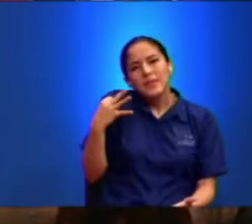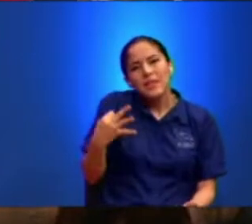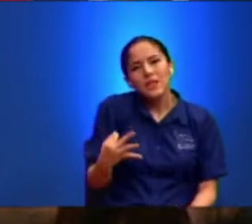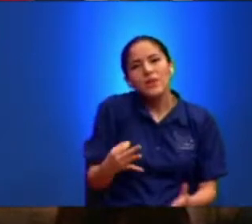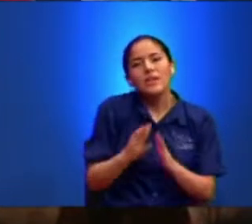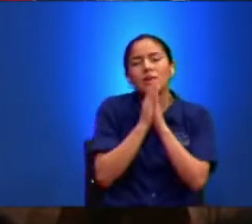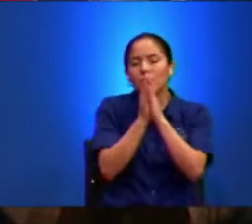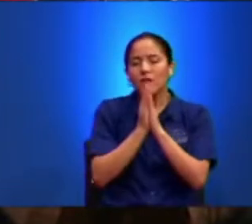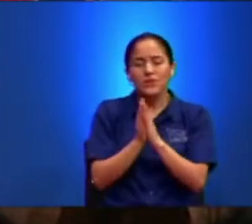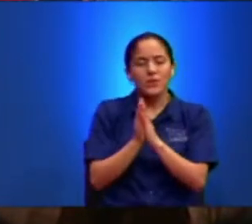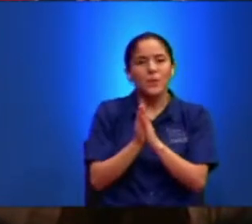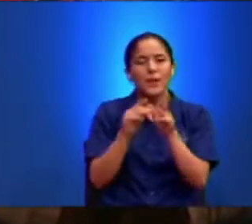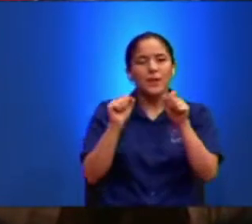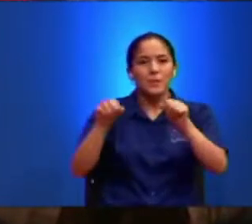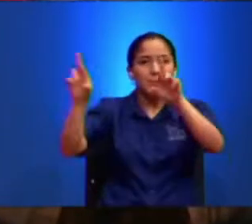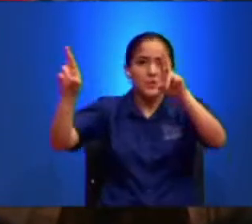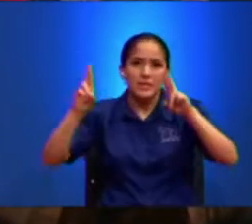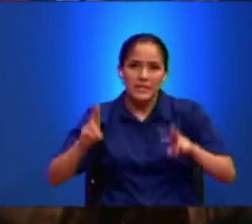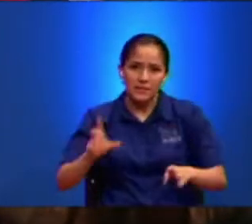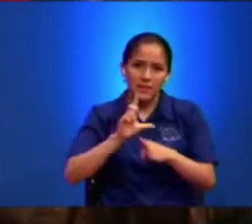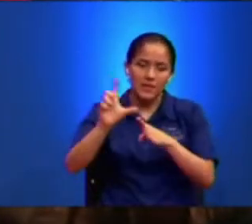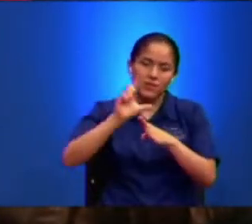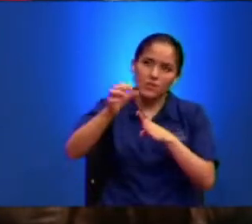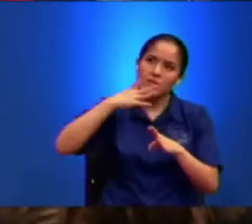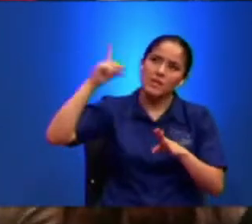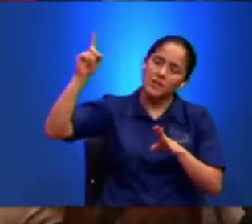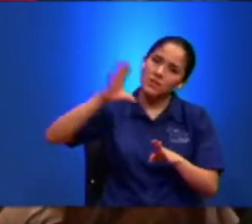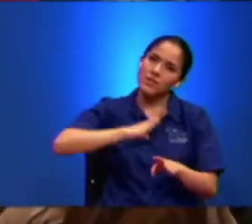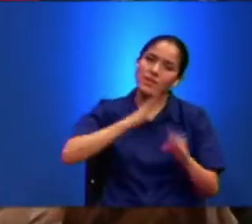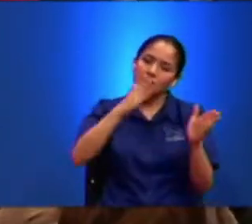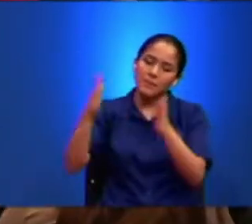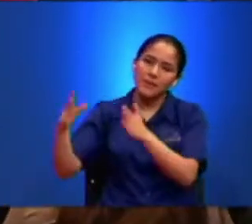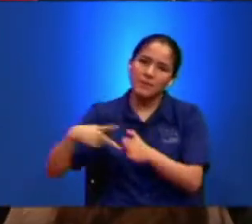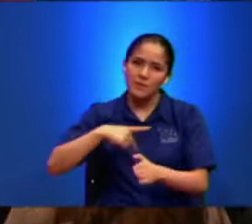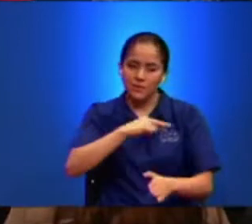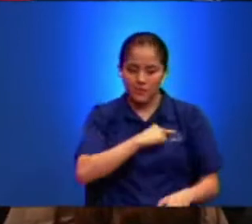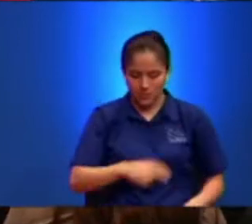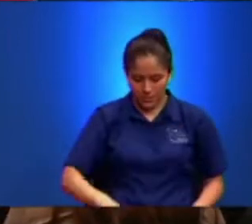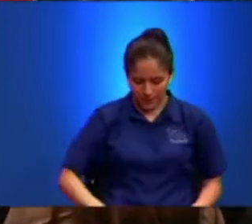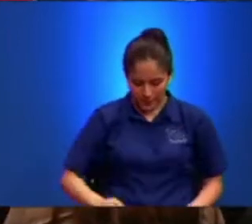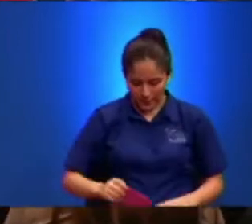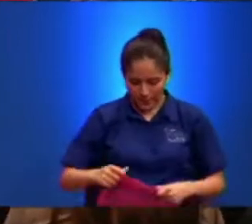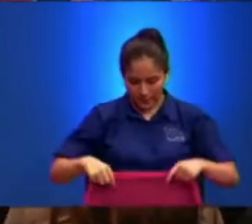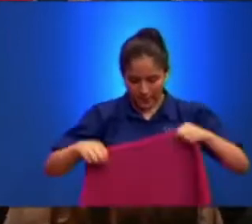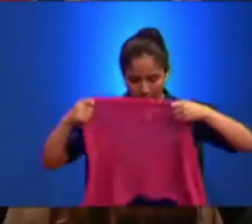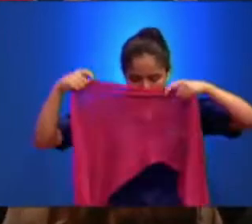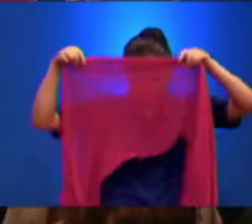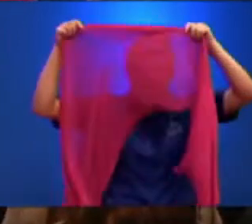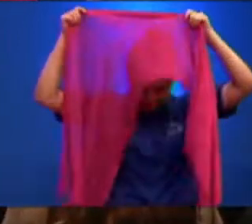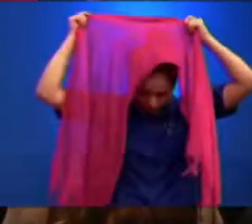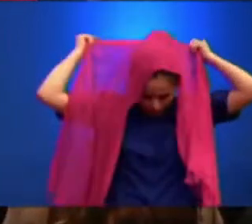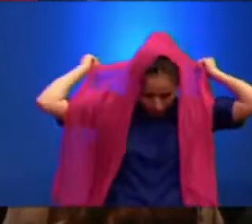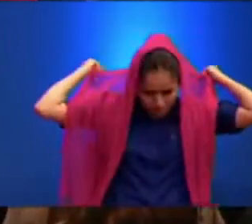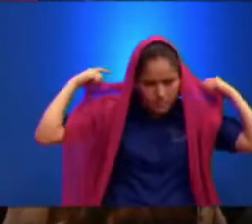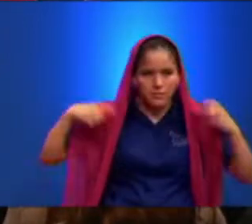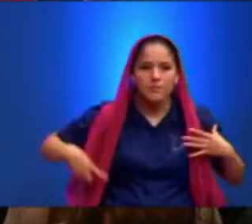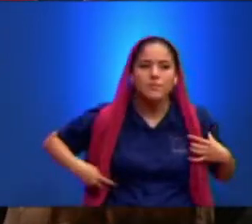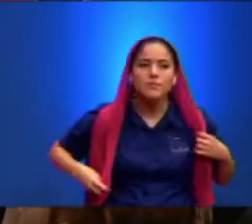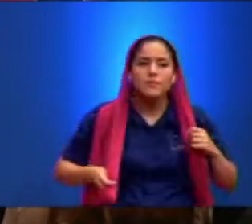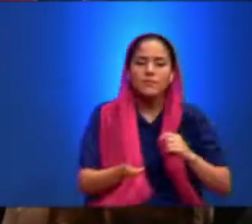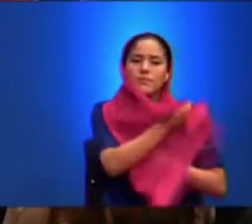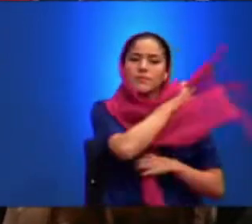poder asimilar las cosas que Él tiene para nosotros Padre en el nombre de Jesús, aquí estamos